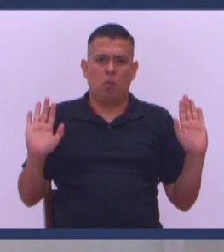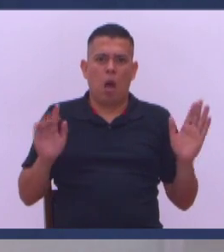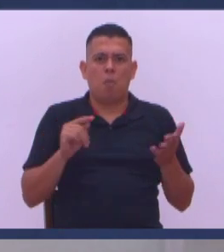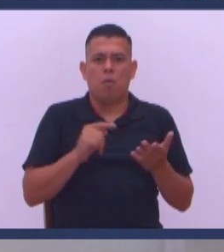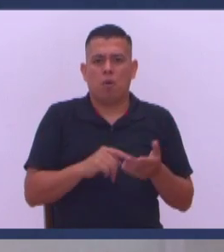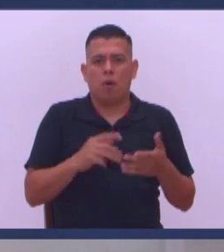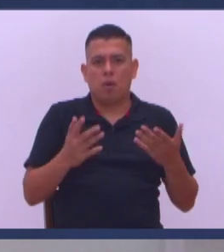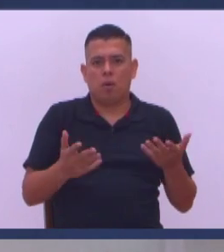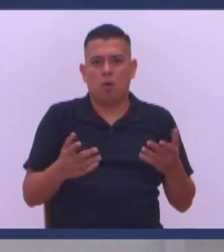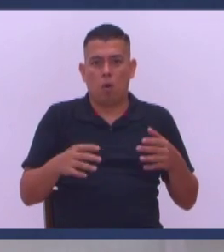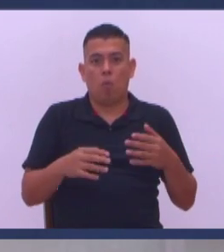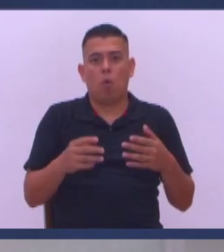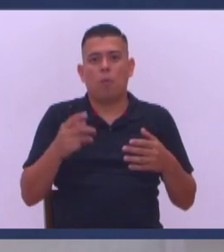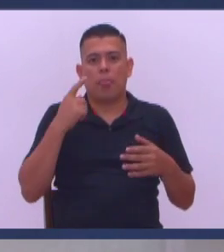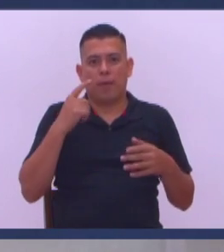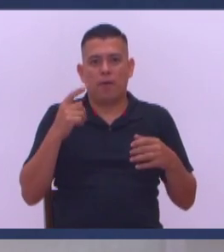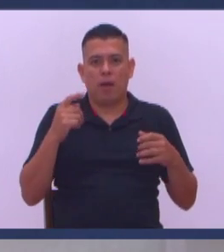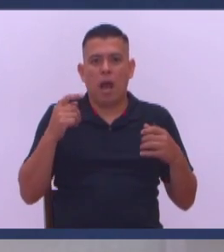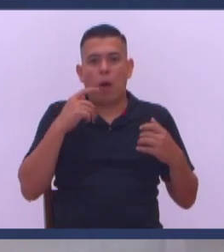Bueno ¿Cómo son las fiestas De traje?